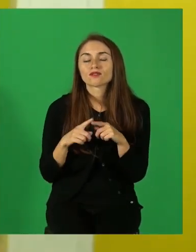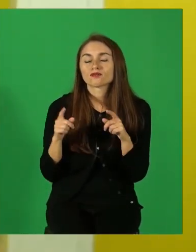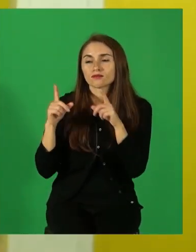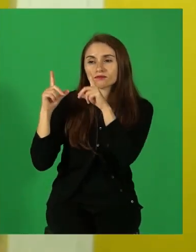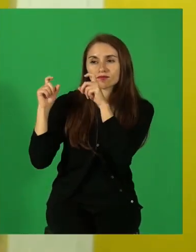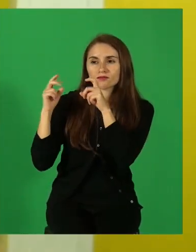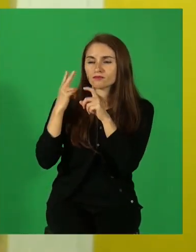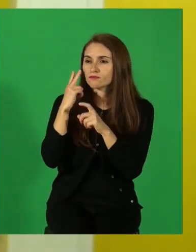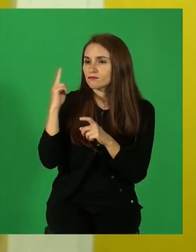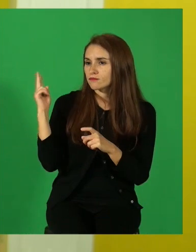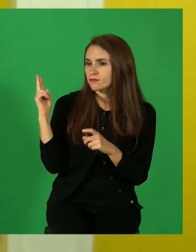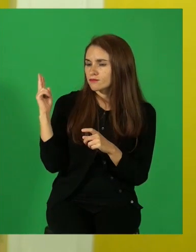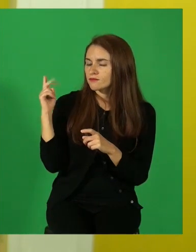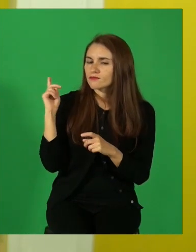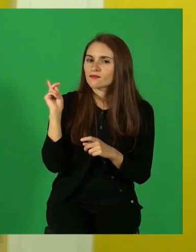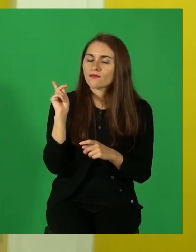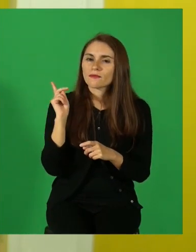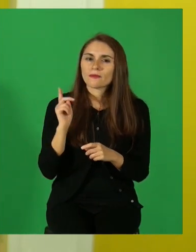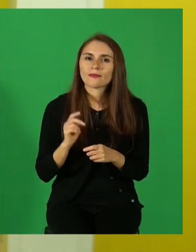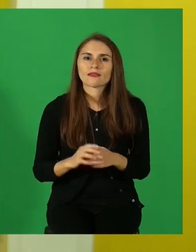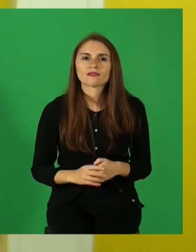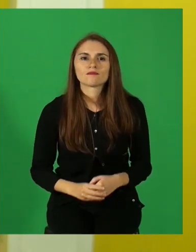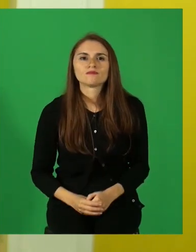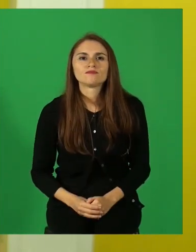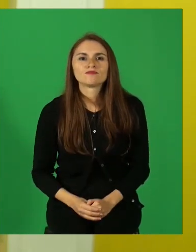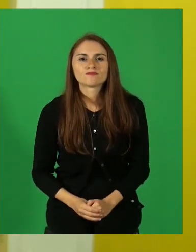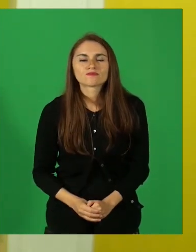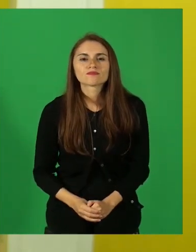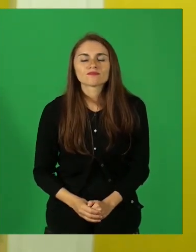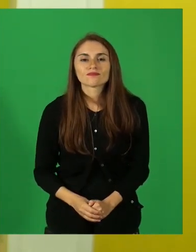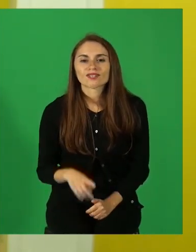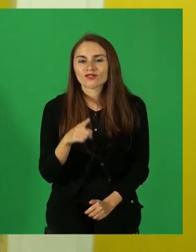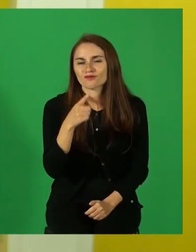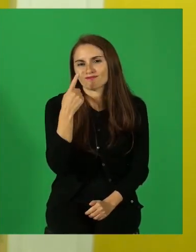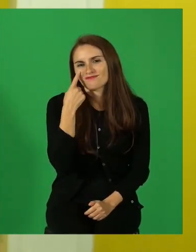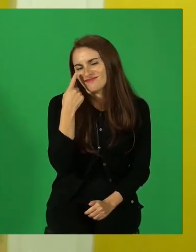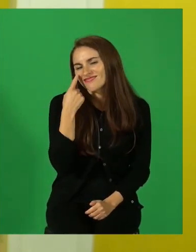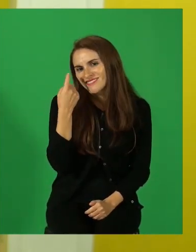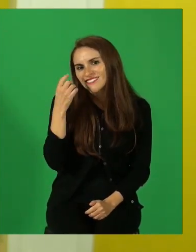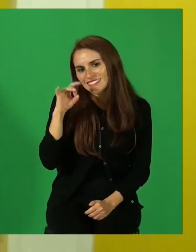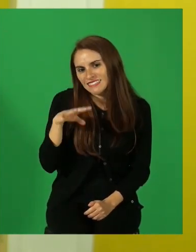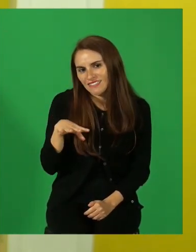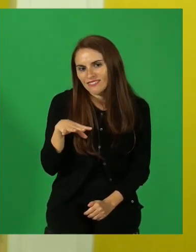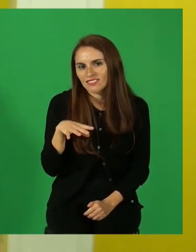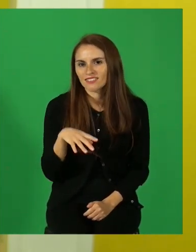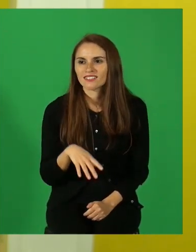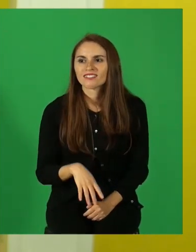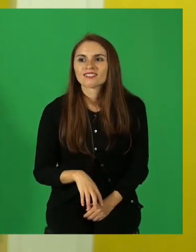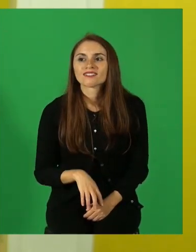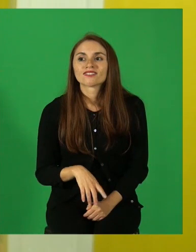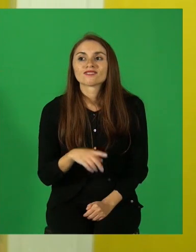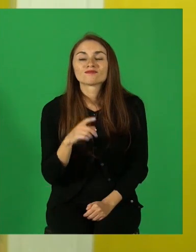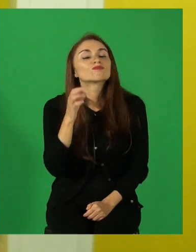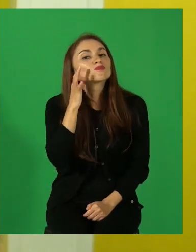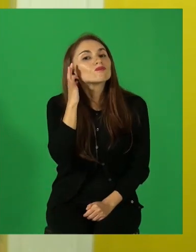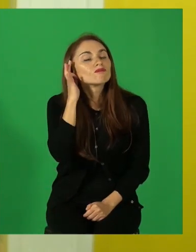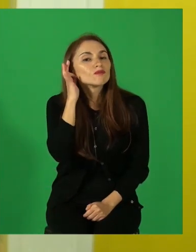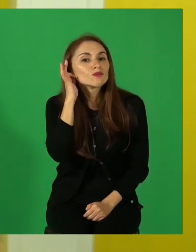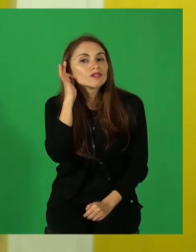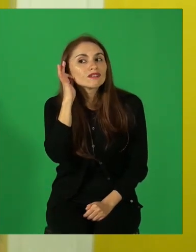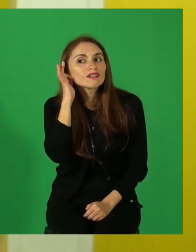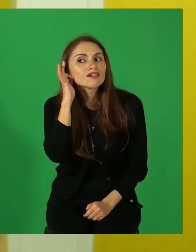Y aquí tenemos un personaje clásico, seguramente lo vas a reconocer. Aparece una mujer,